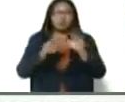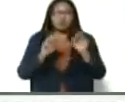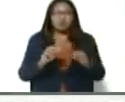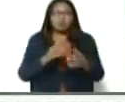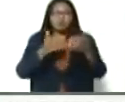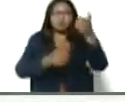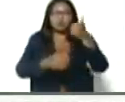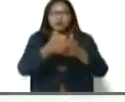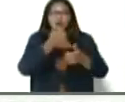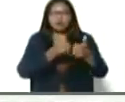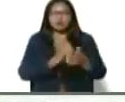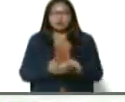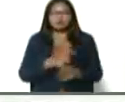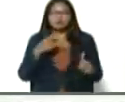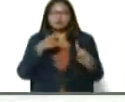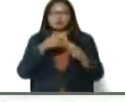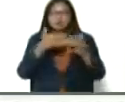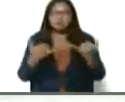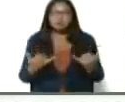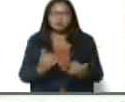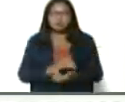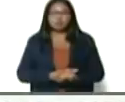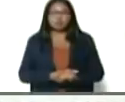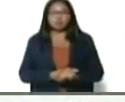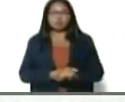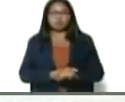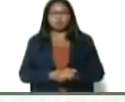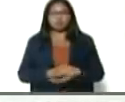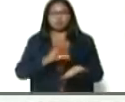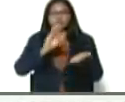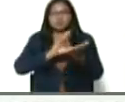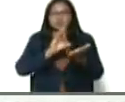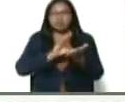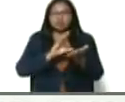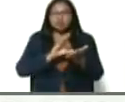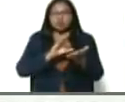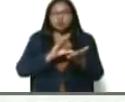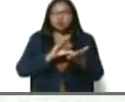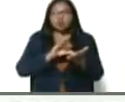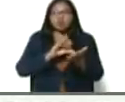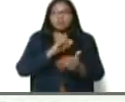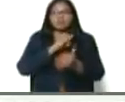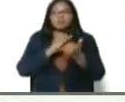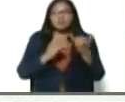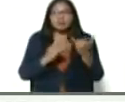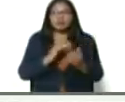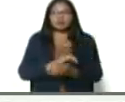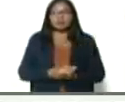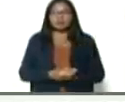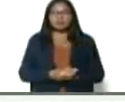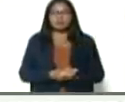leches. Presidente, vamos a dirigirnos, al centro, de los productos, finales, que sin duda alguna, es algo